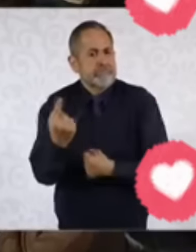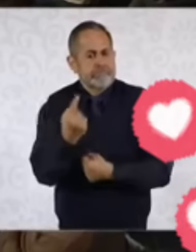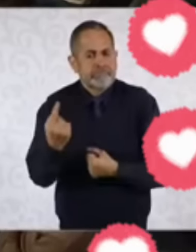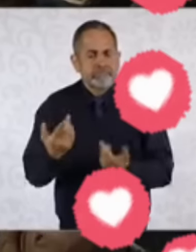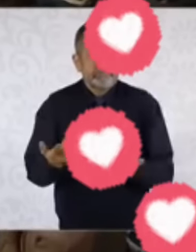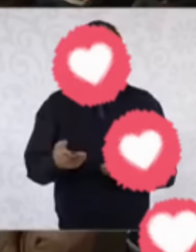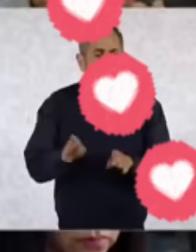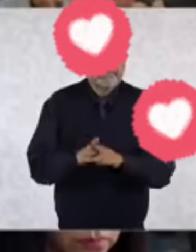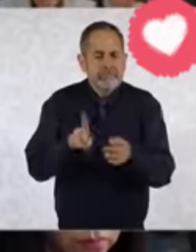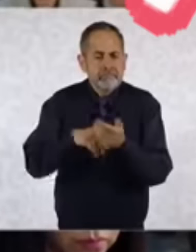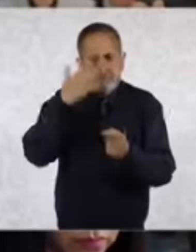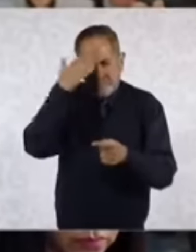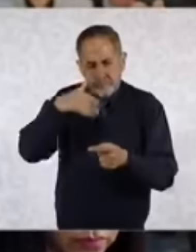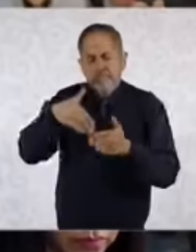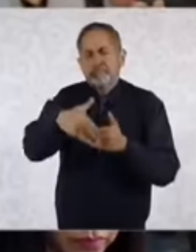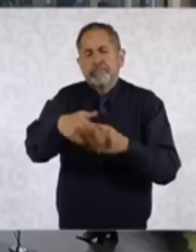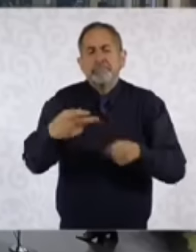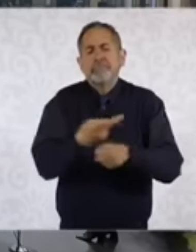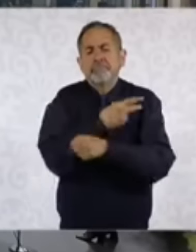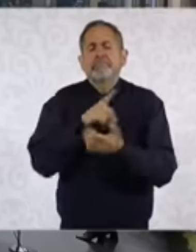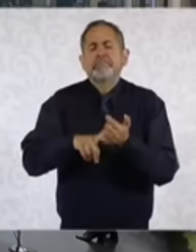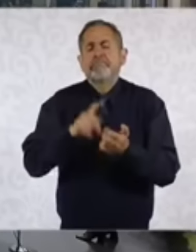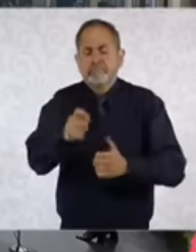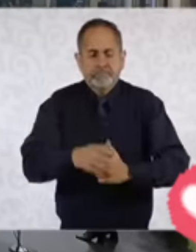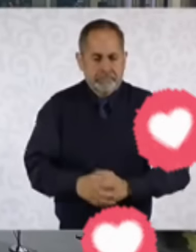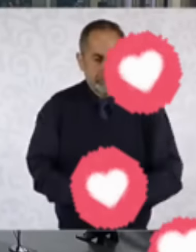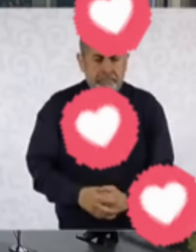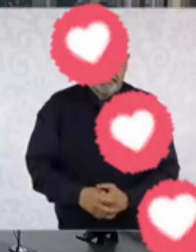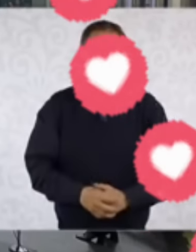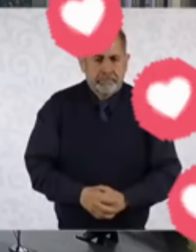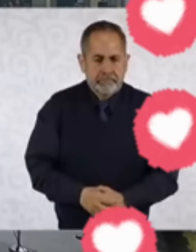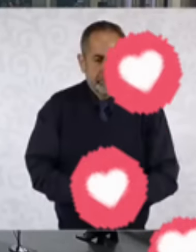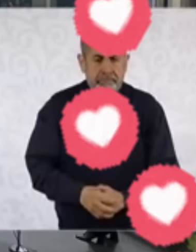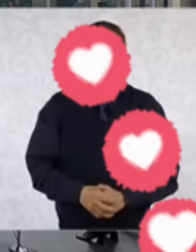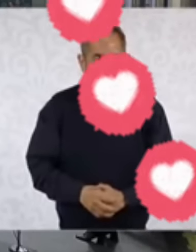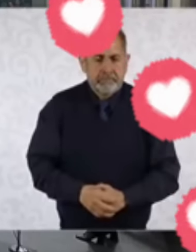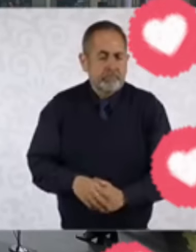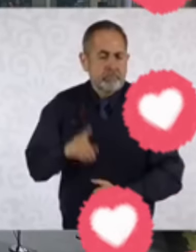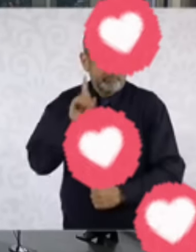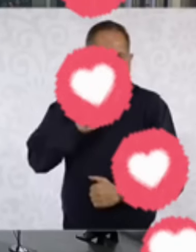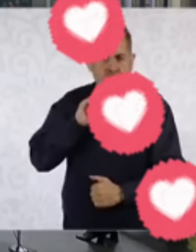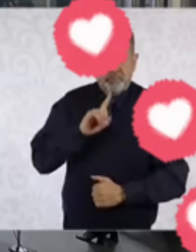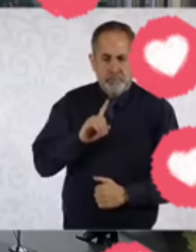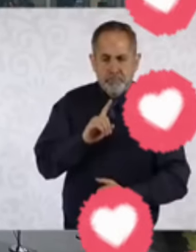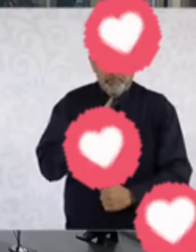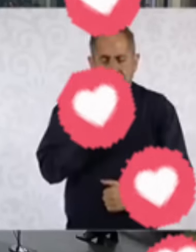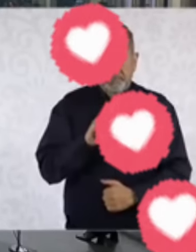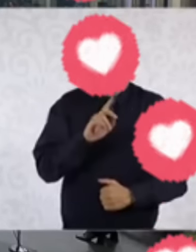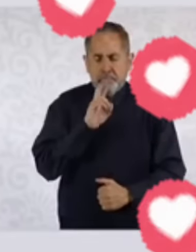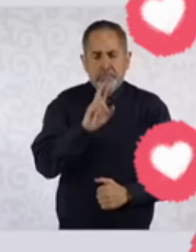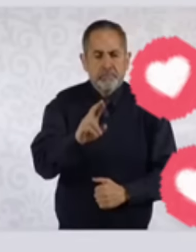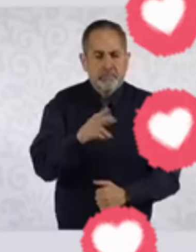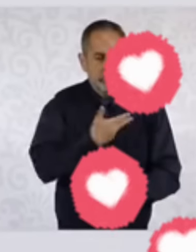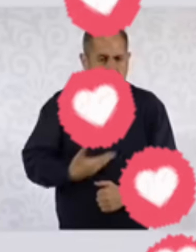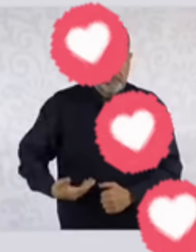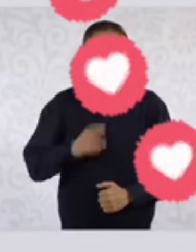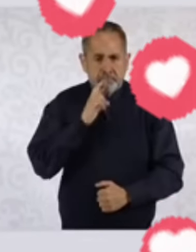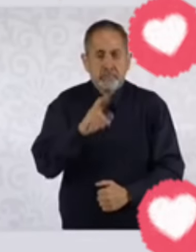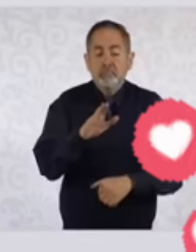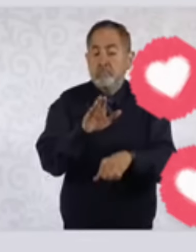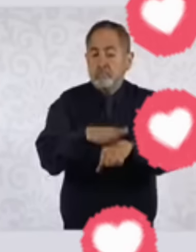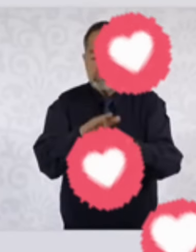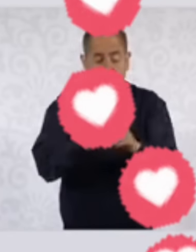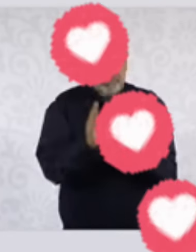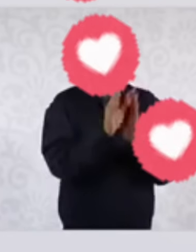pues saber qué va a suceder con esto. Gracias. Son dos. Una que es constitucional, no haber condonación de